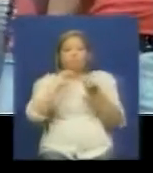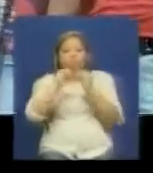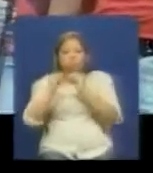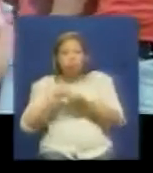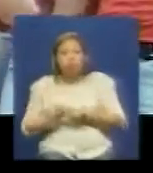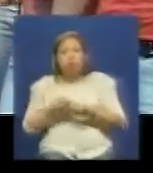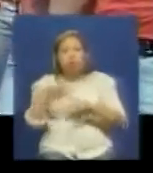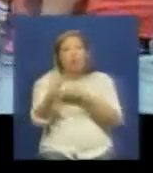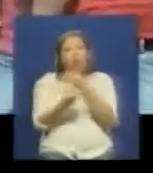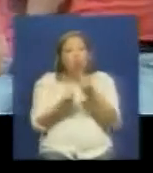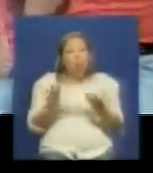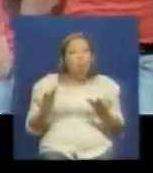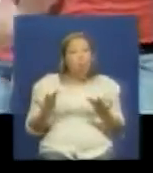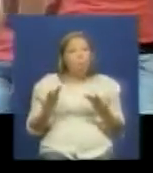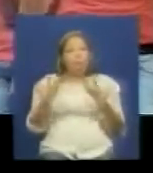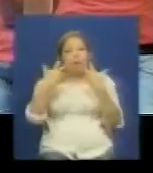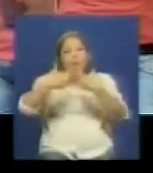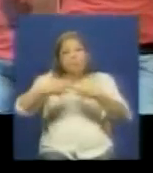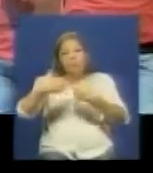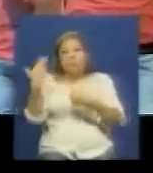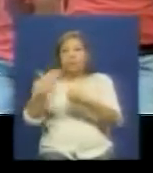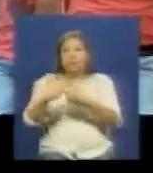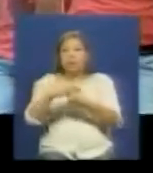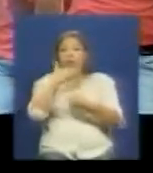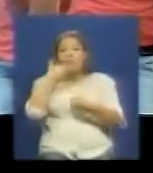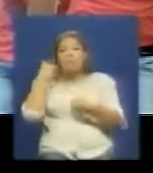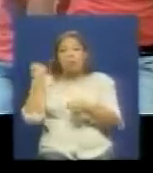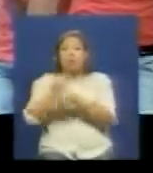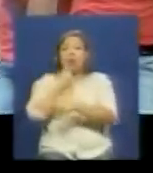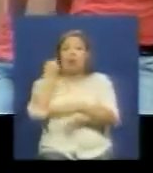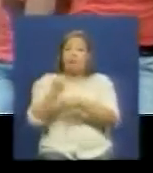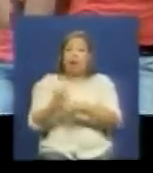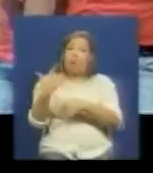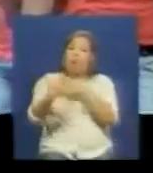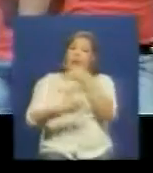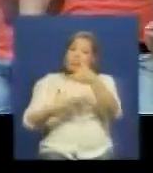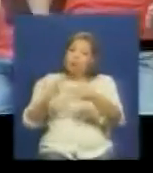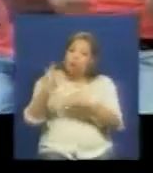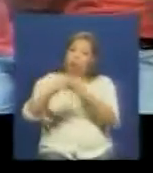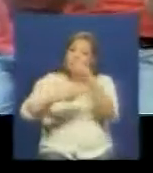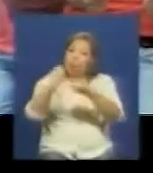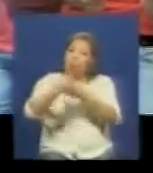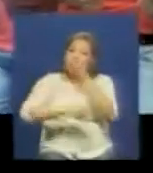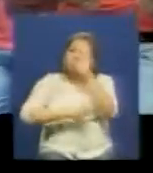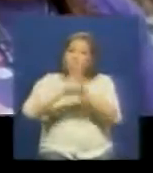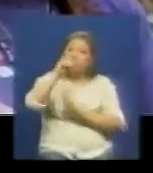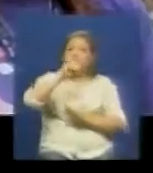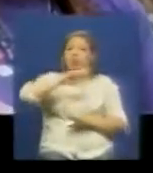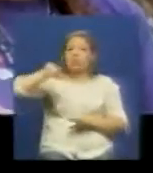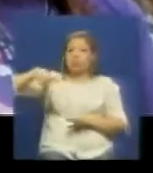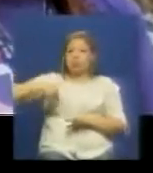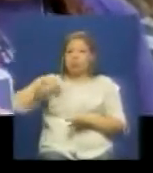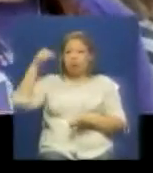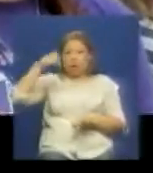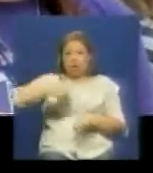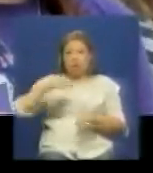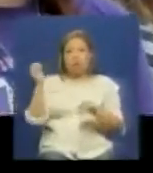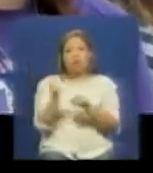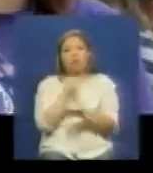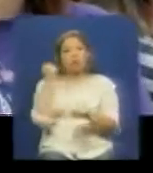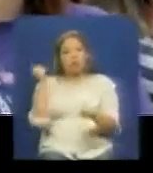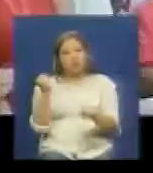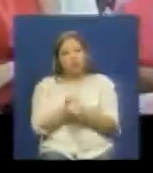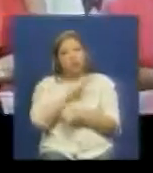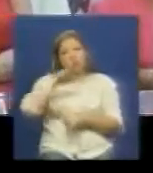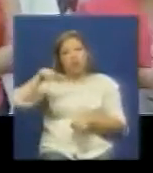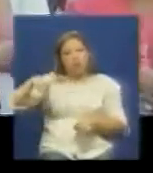a rectificar vamos a hacer las cosas mejor de lo que lo hemos hecho siempre y por eso por esta profundización estamos aquí y estamos